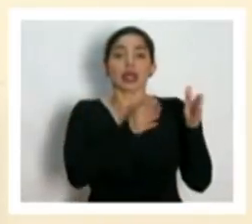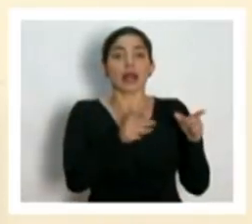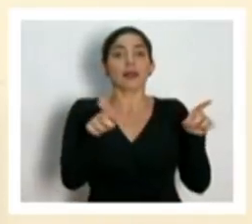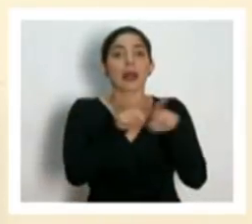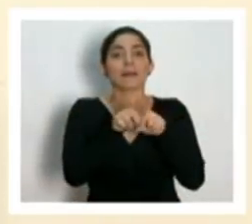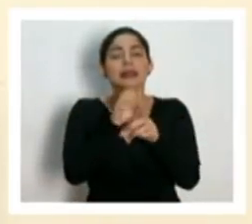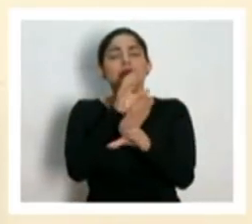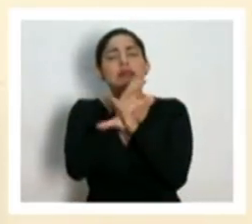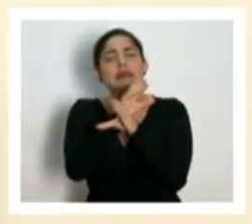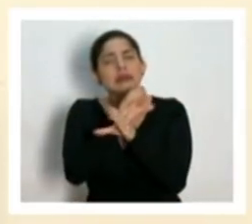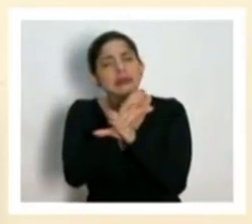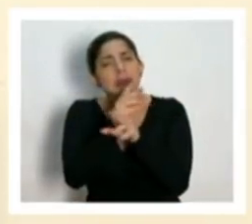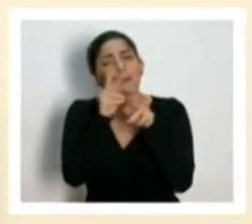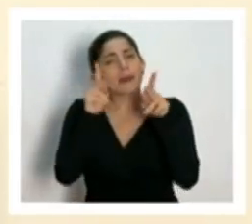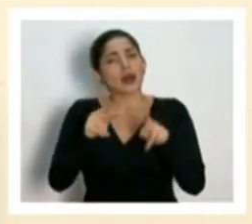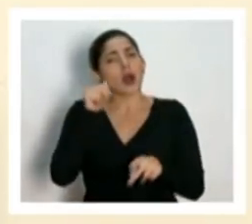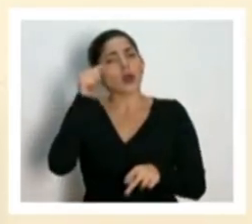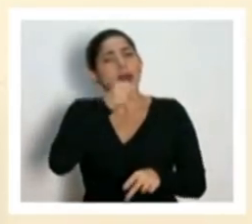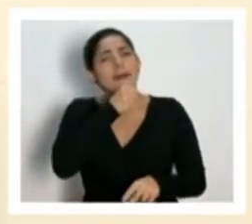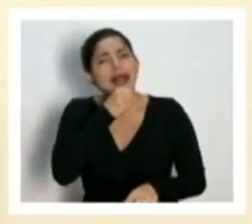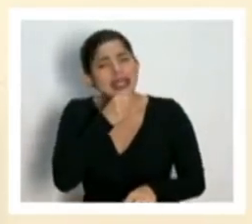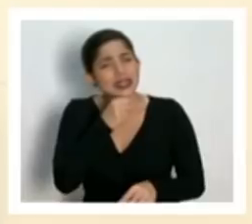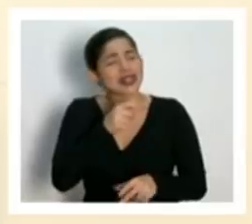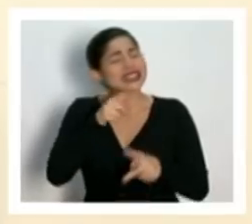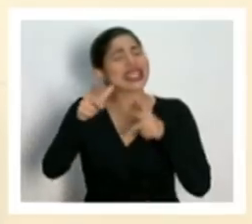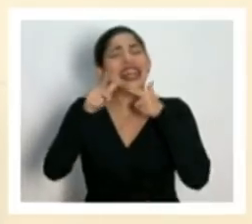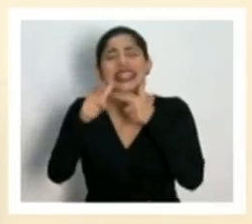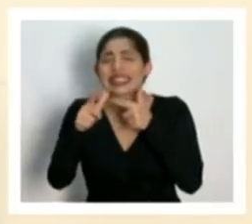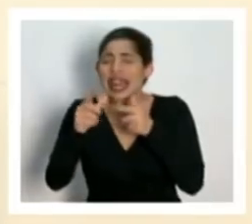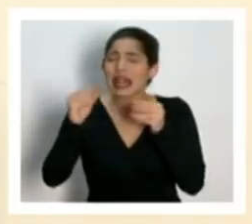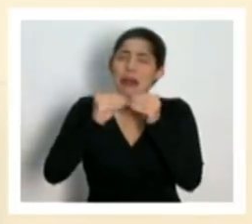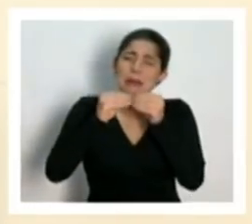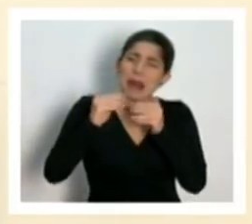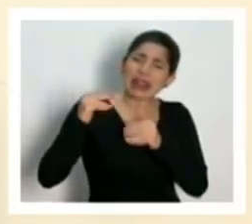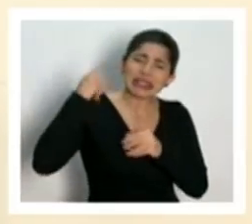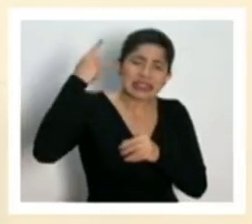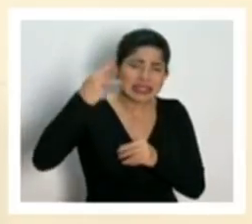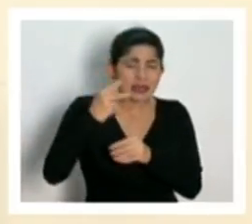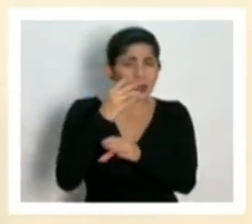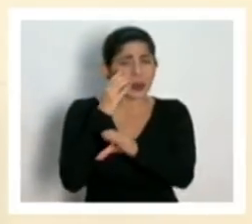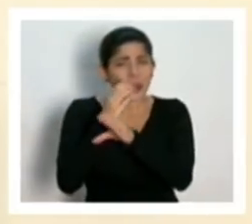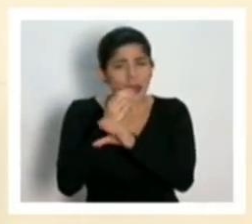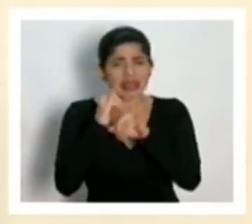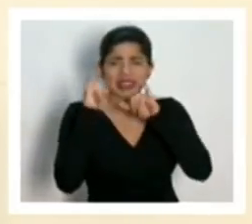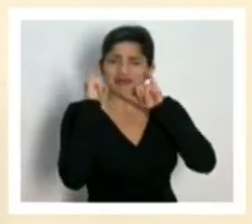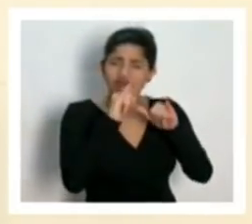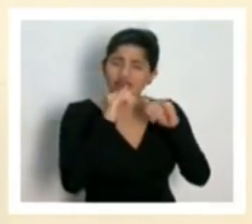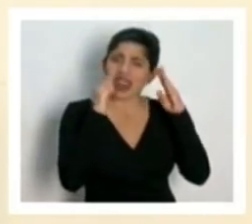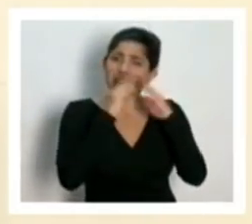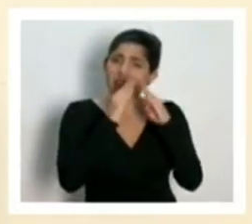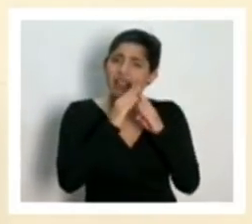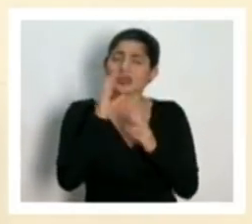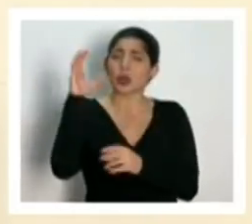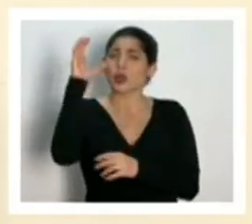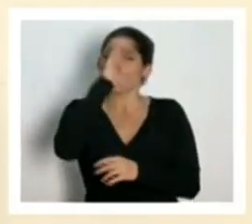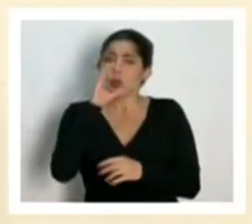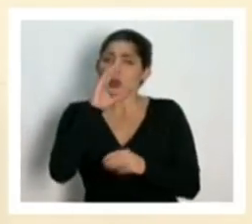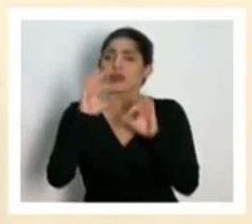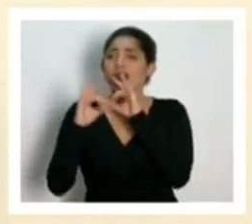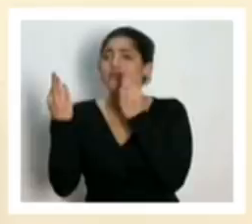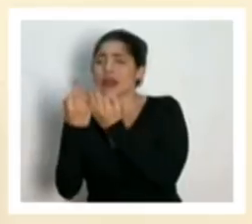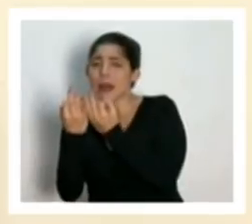cuidar a las personas adultas mayores al extremo cuidarlas que se queden en sus casas que busquen la forma con